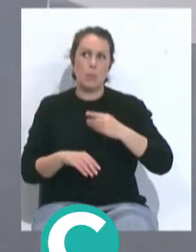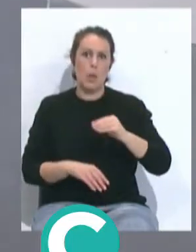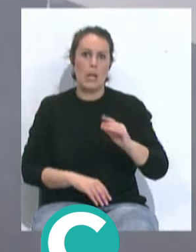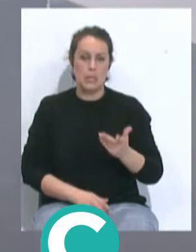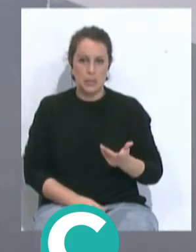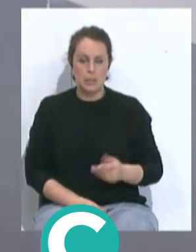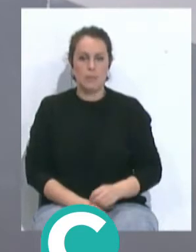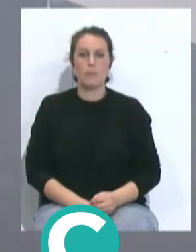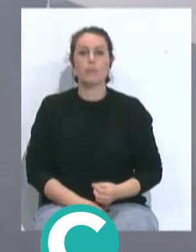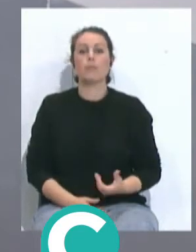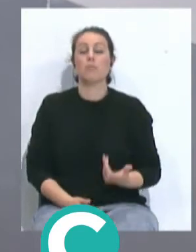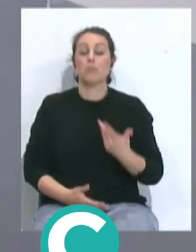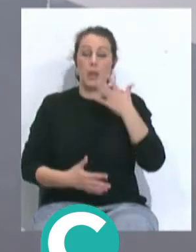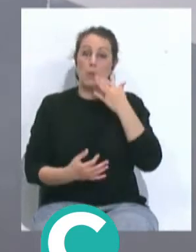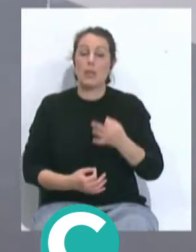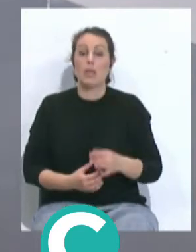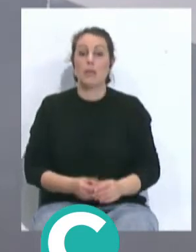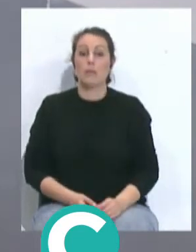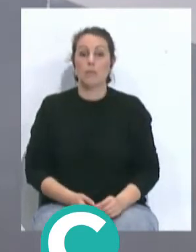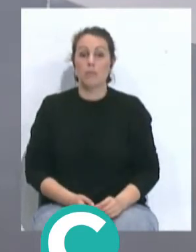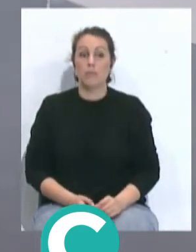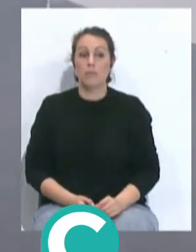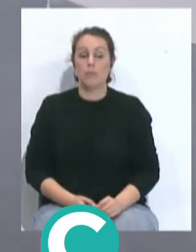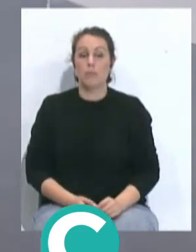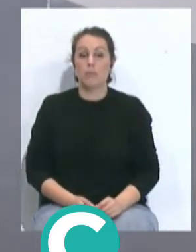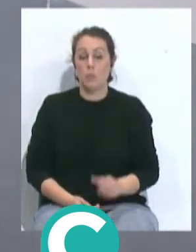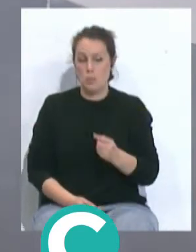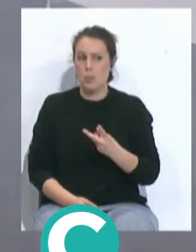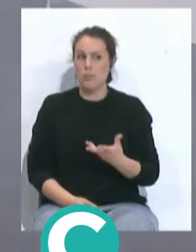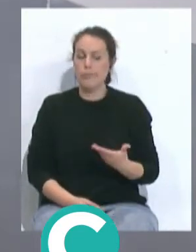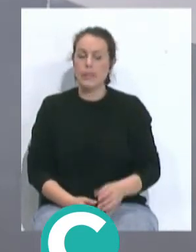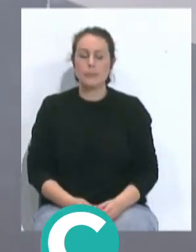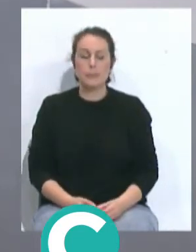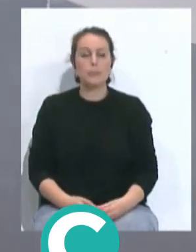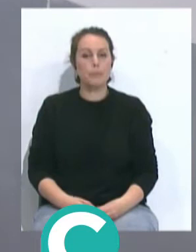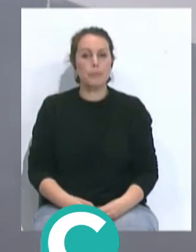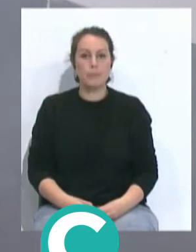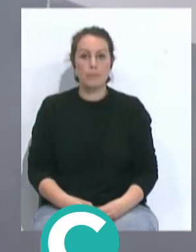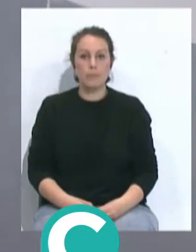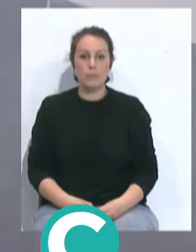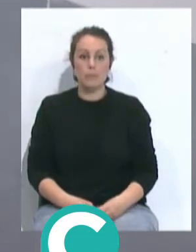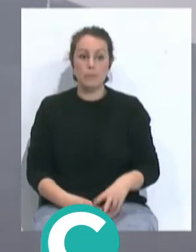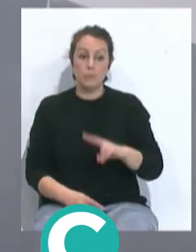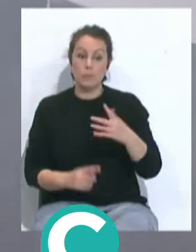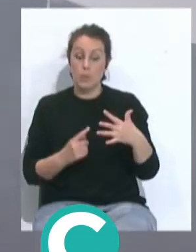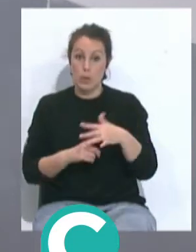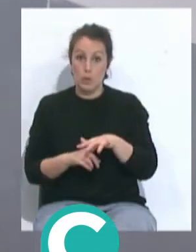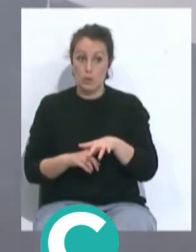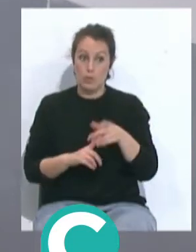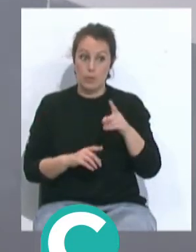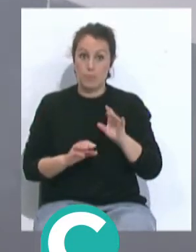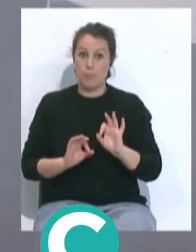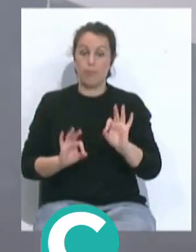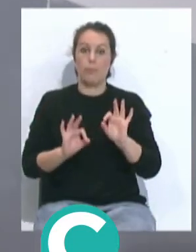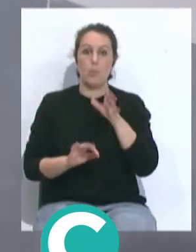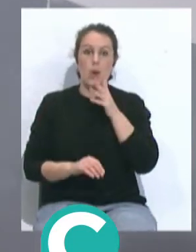O, bueno, realmente son números bastante importantes. Pero hay otro caso también excepcional en el Cádiz porque